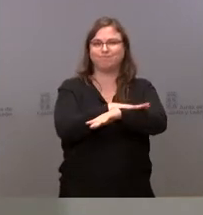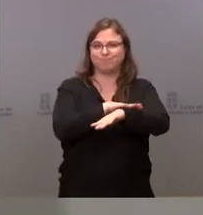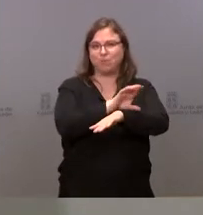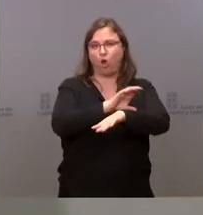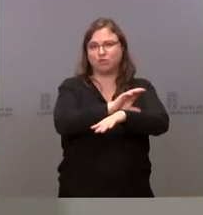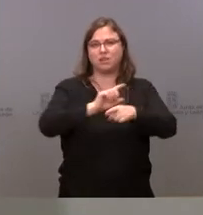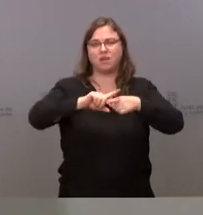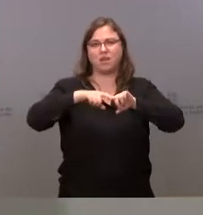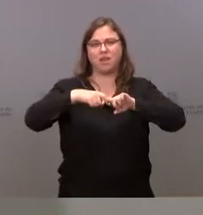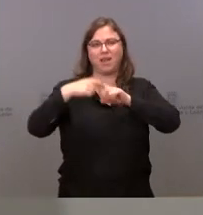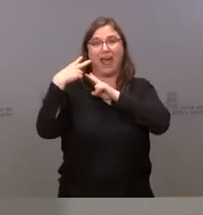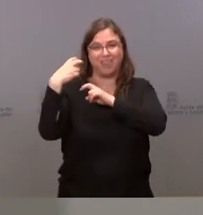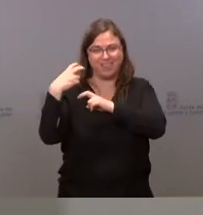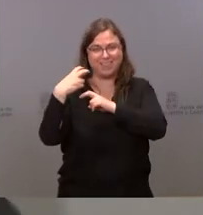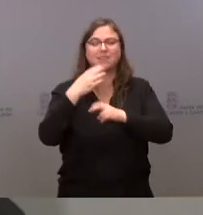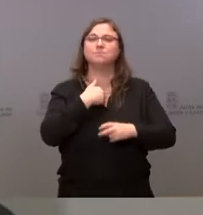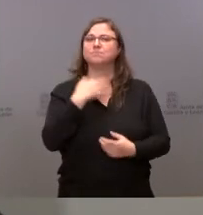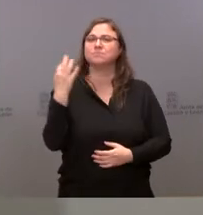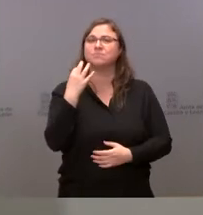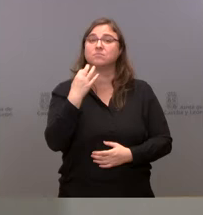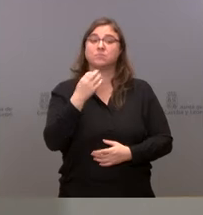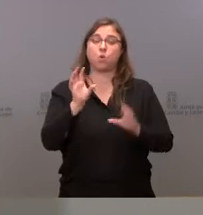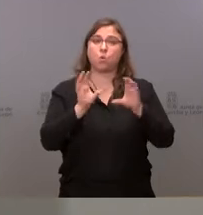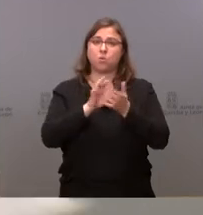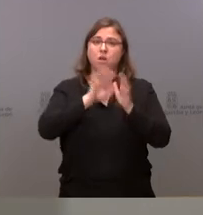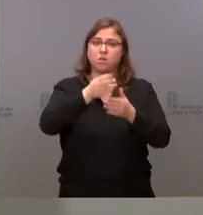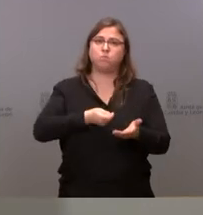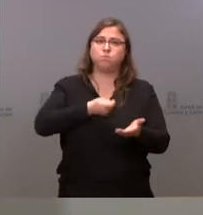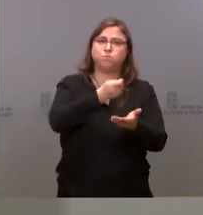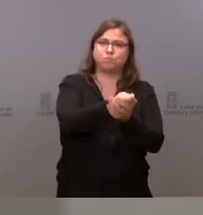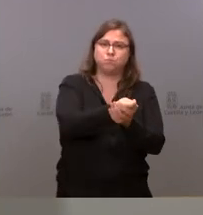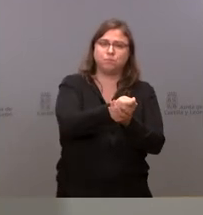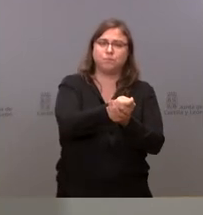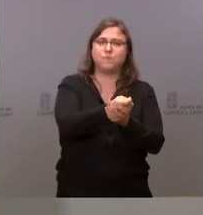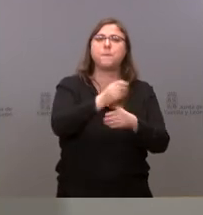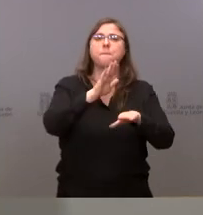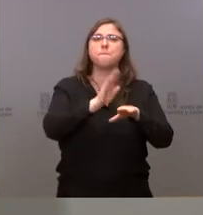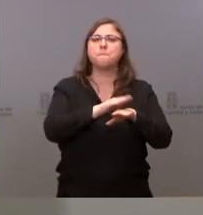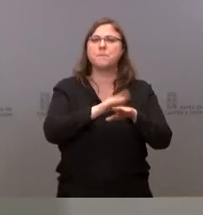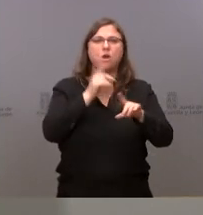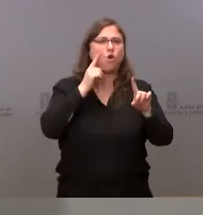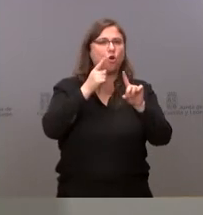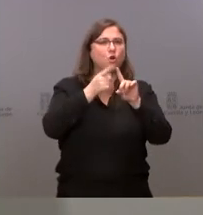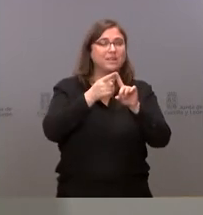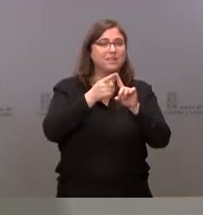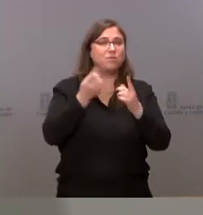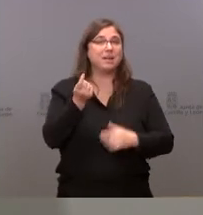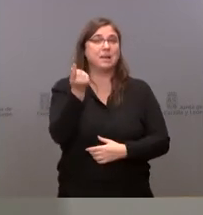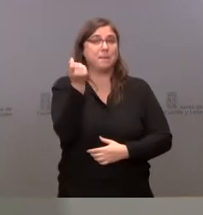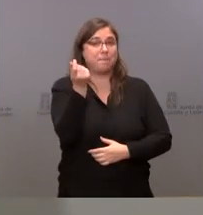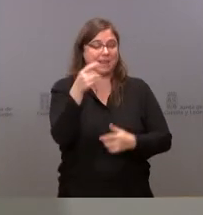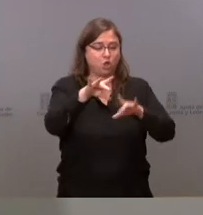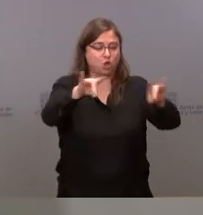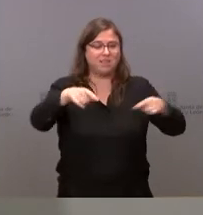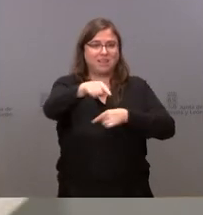es la aportación de la Junta de Castilla y León para la reducción del precio de las parcelas